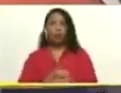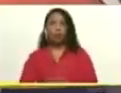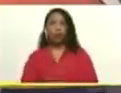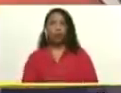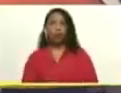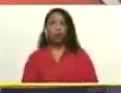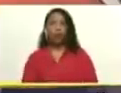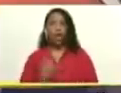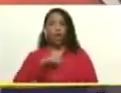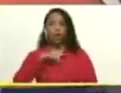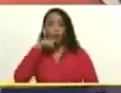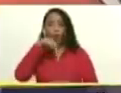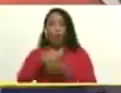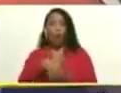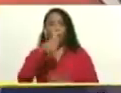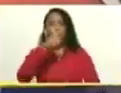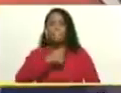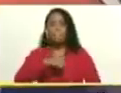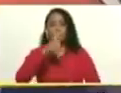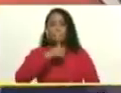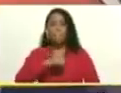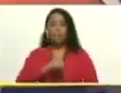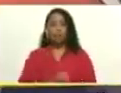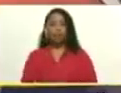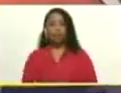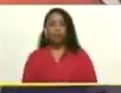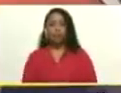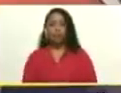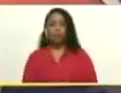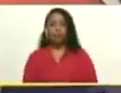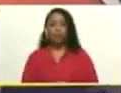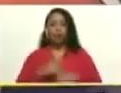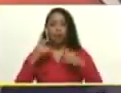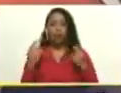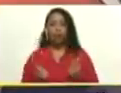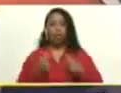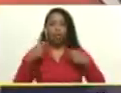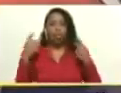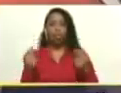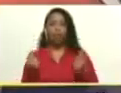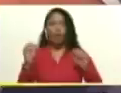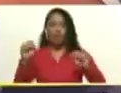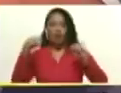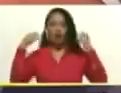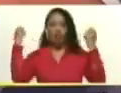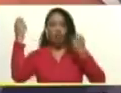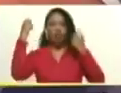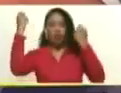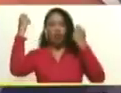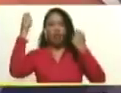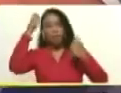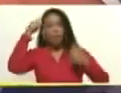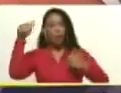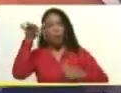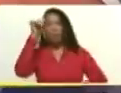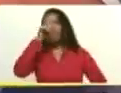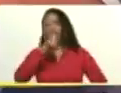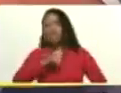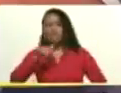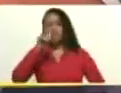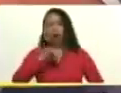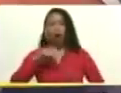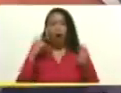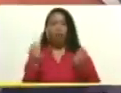que hemos llamado de la resistencia activa y victoriosa del pueblo. Resistencia